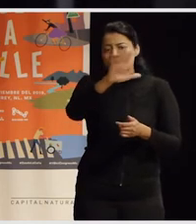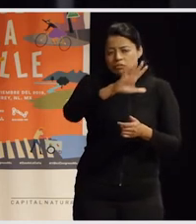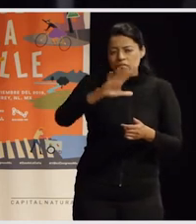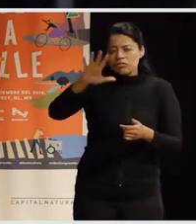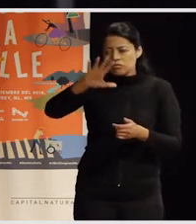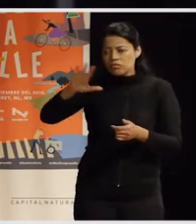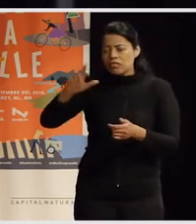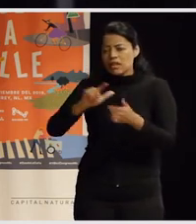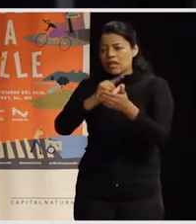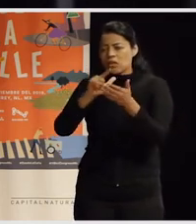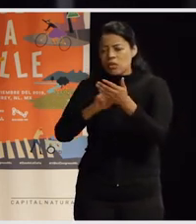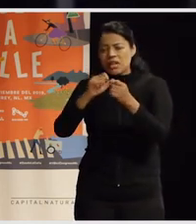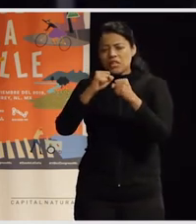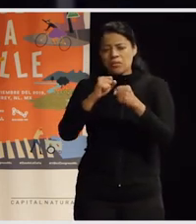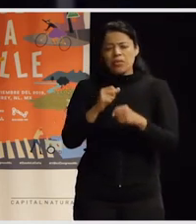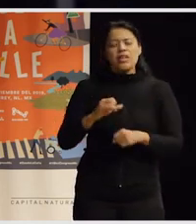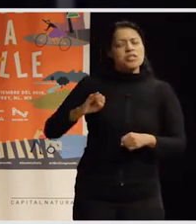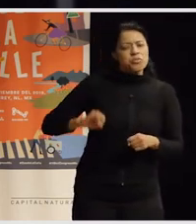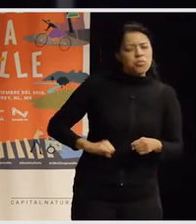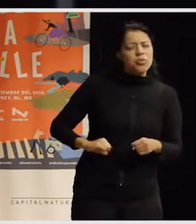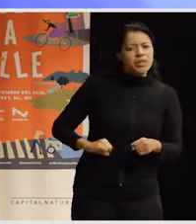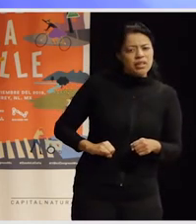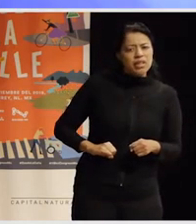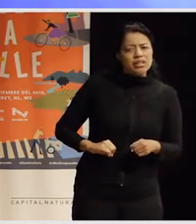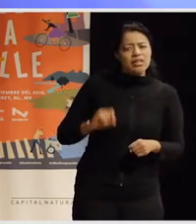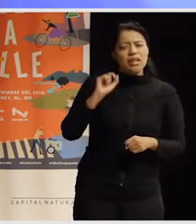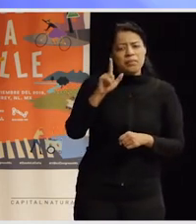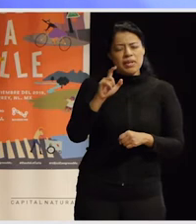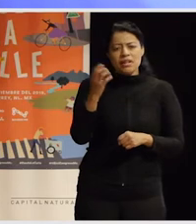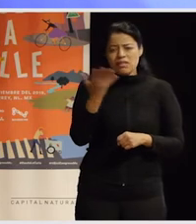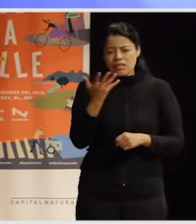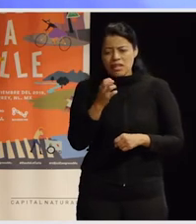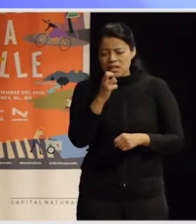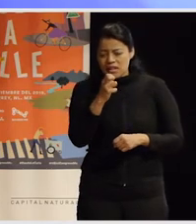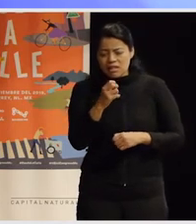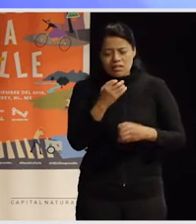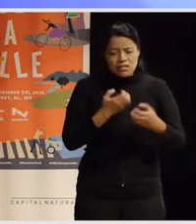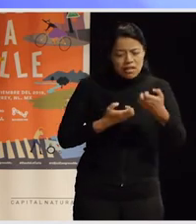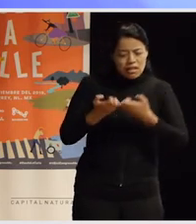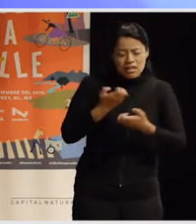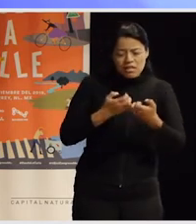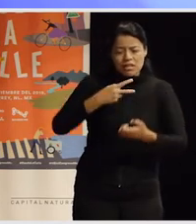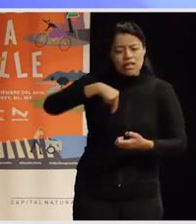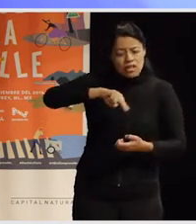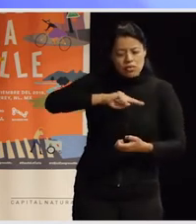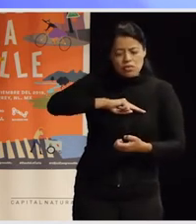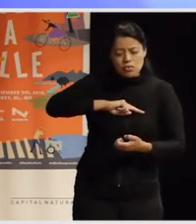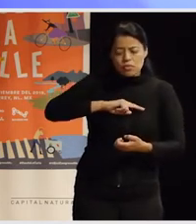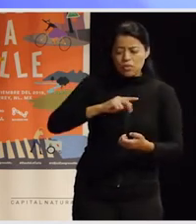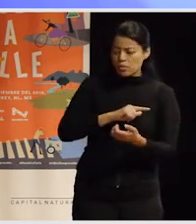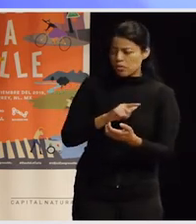lugares de poder, sería súper interesante también luego hacer ese ejercicio en nuestros propios espacios.